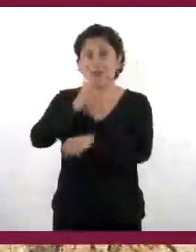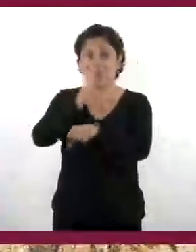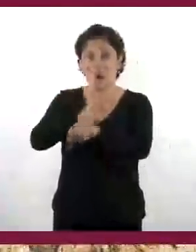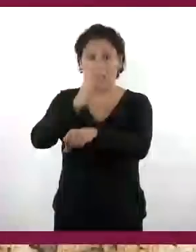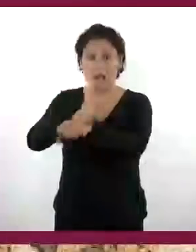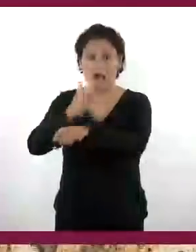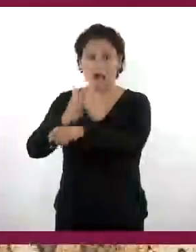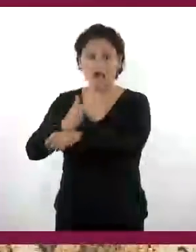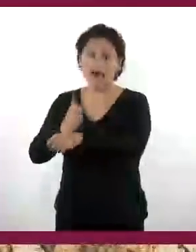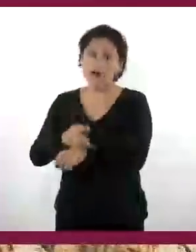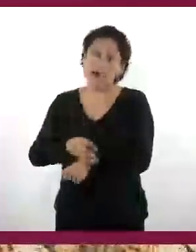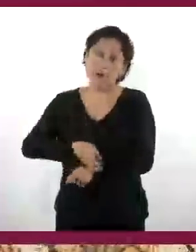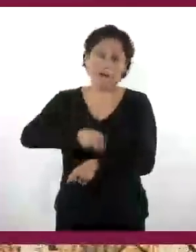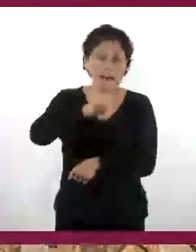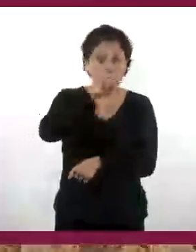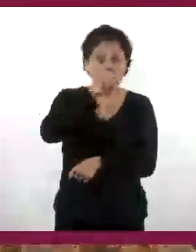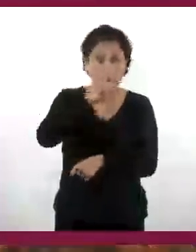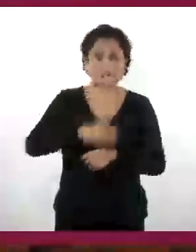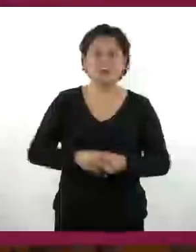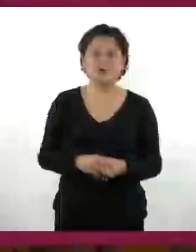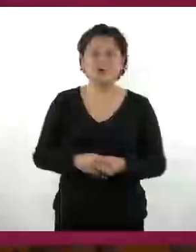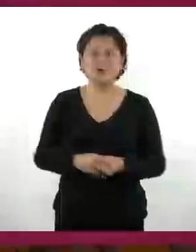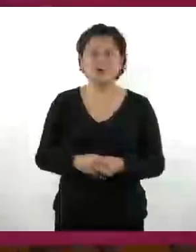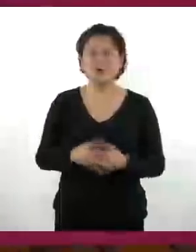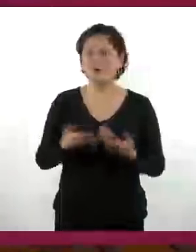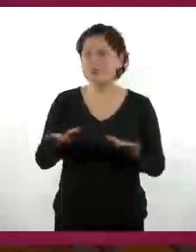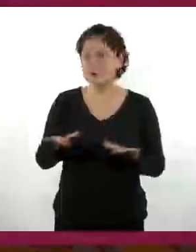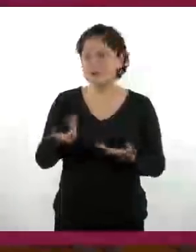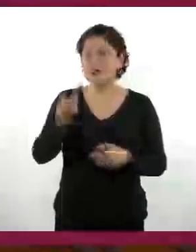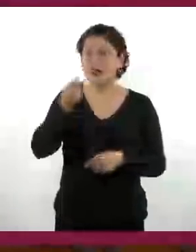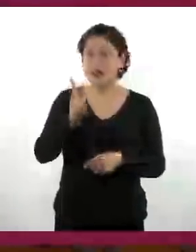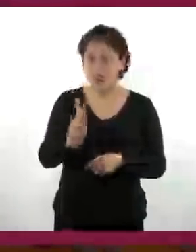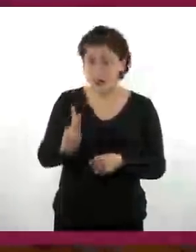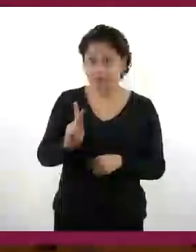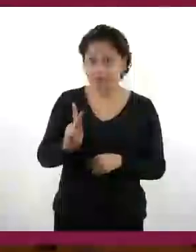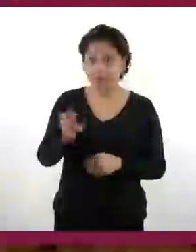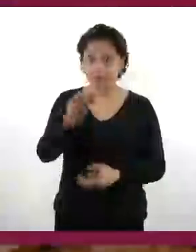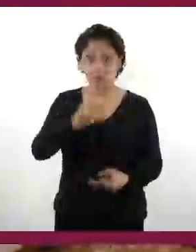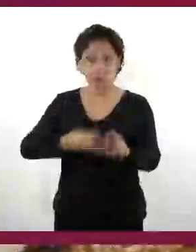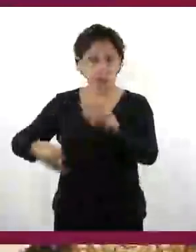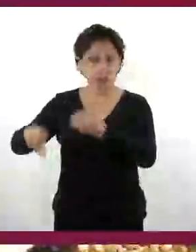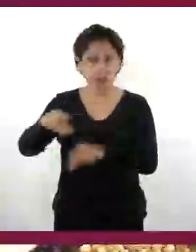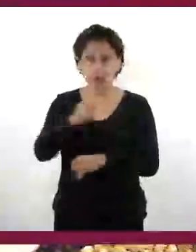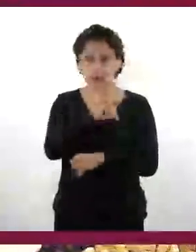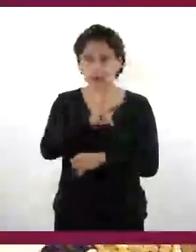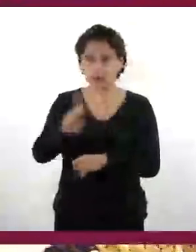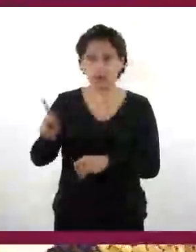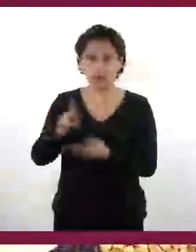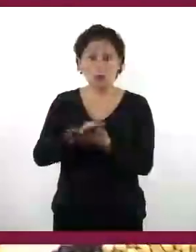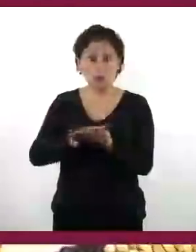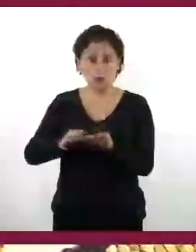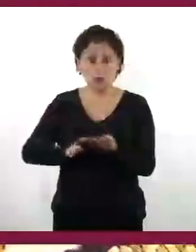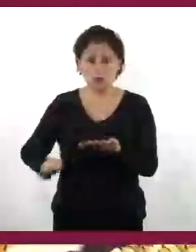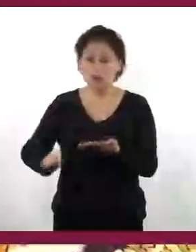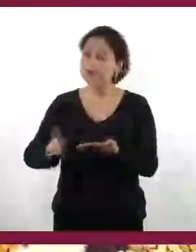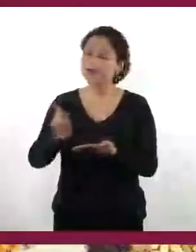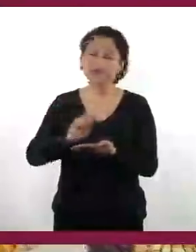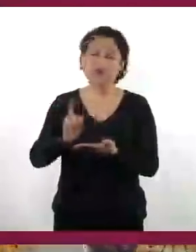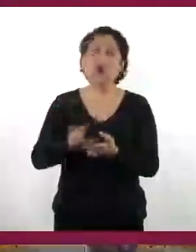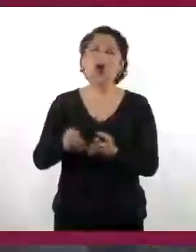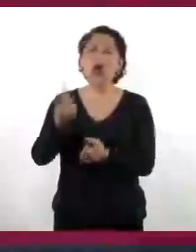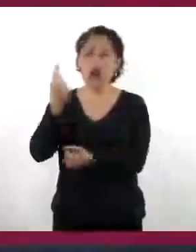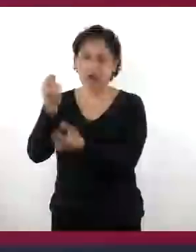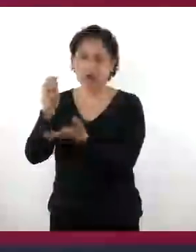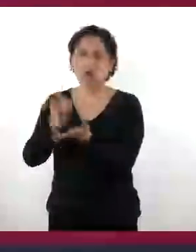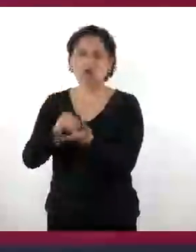se recrudecieron. Aún así, no todas las prácticas de la antigua religión desaparecieron, se fusionaron con el